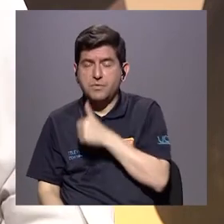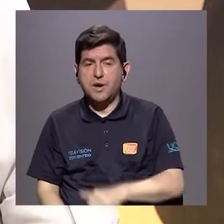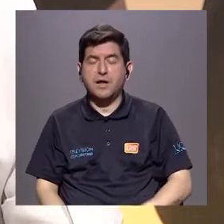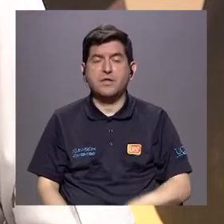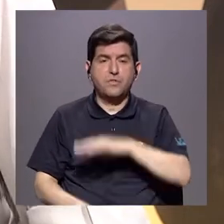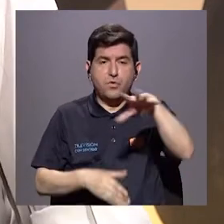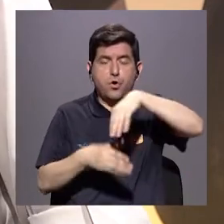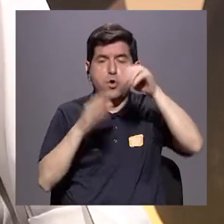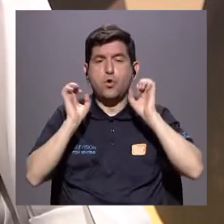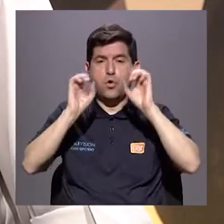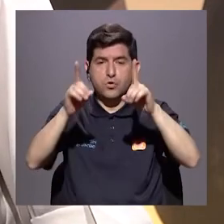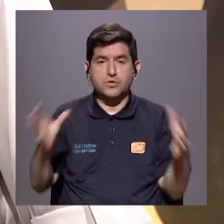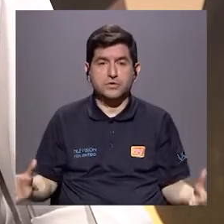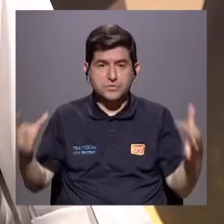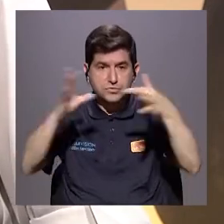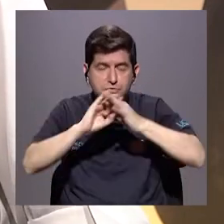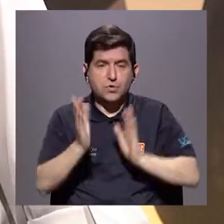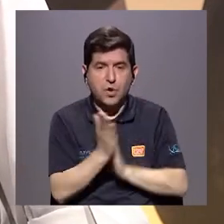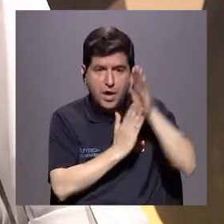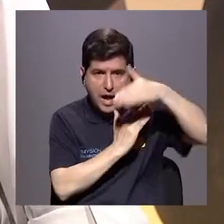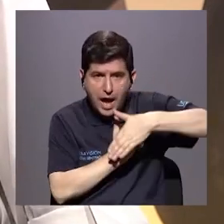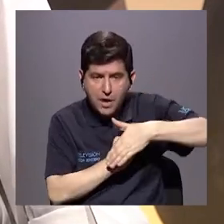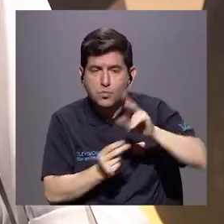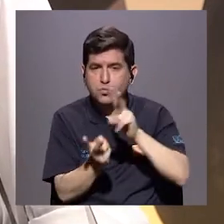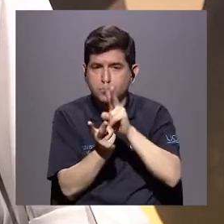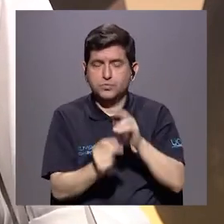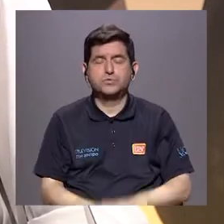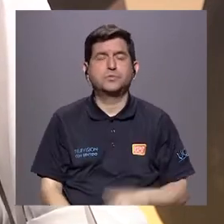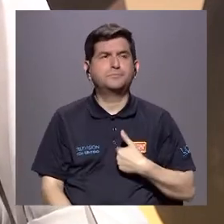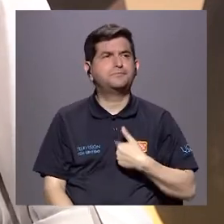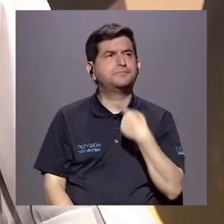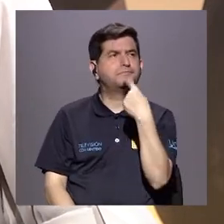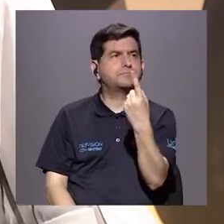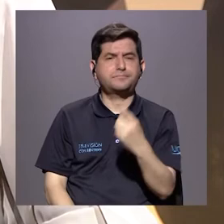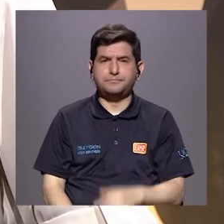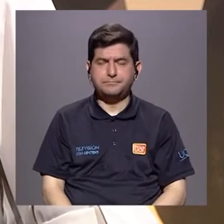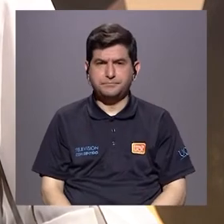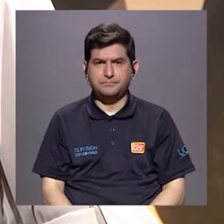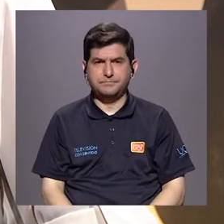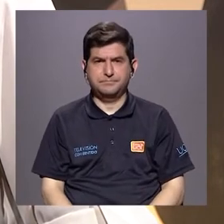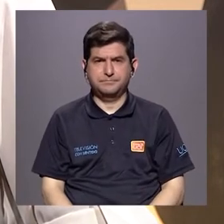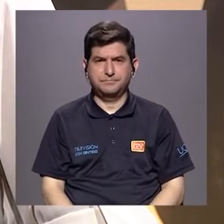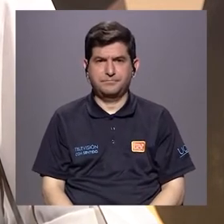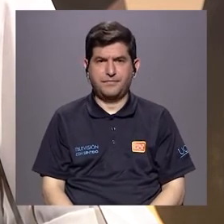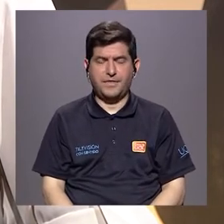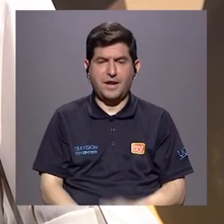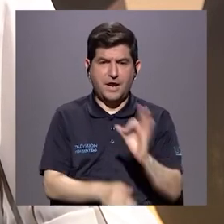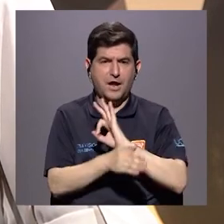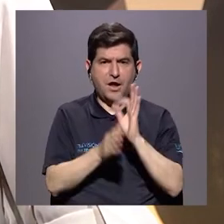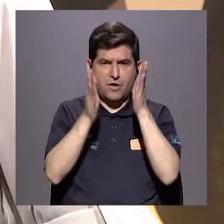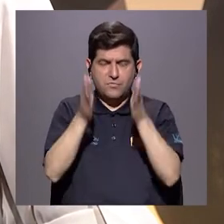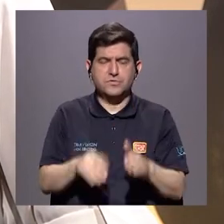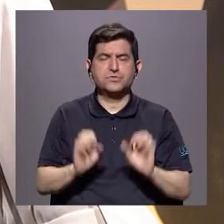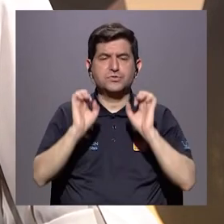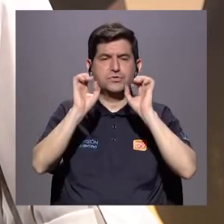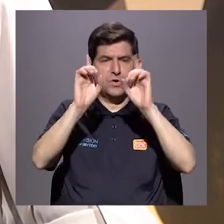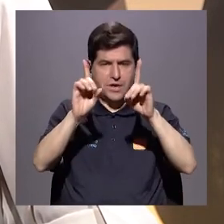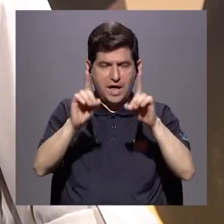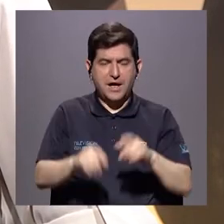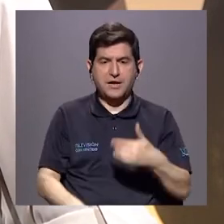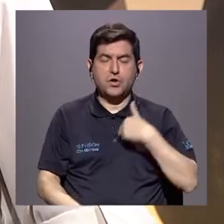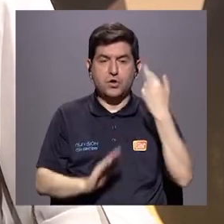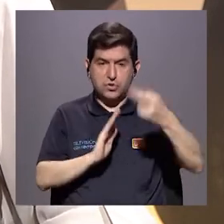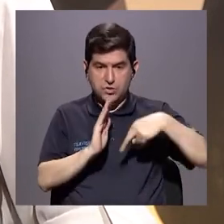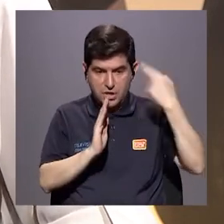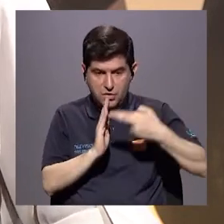en contextos educativos, respecto del abuso sexual. Claro, yo diría que los funcionarios educativos tienen